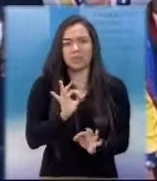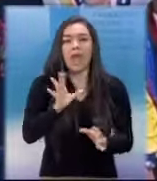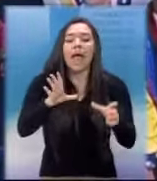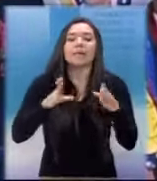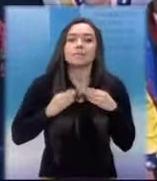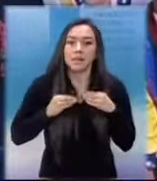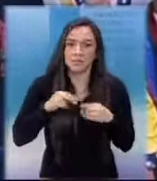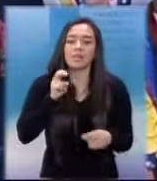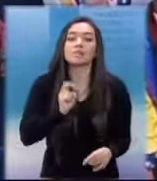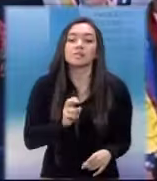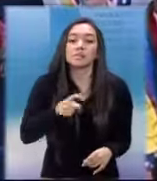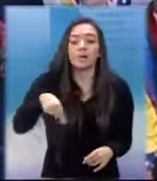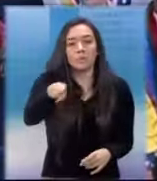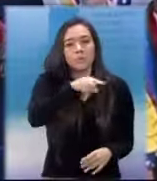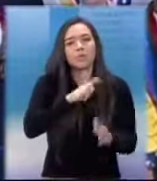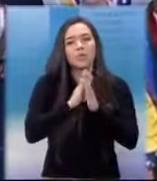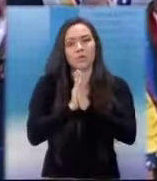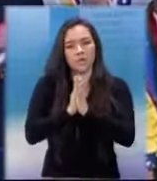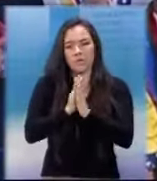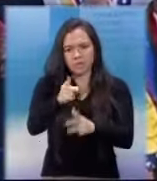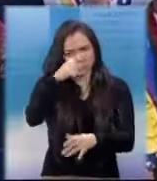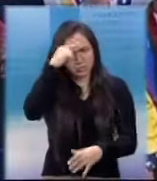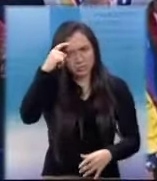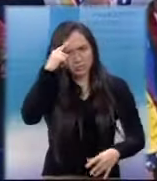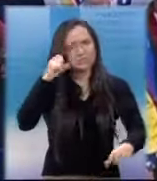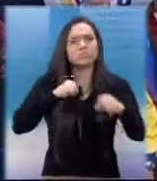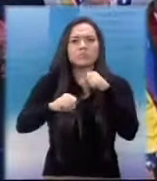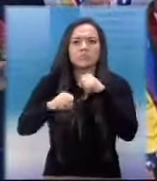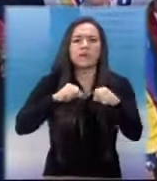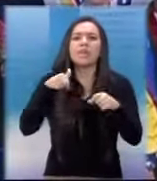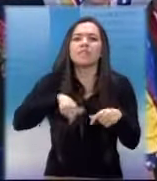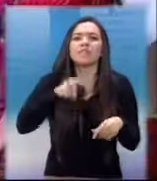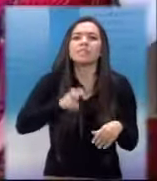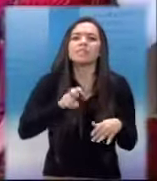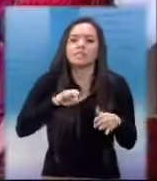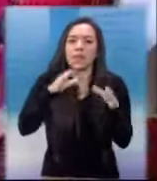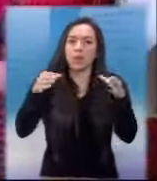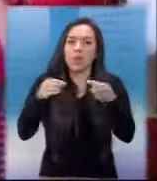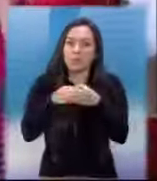la derrota y sigan trabajando por su comunidad.